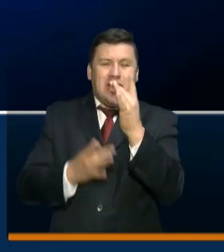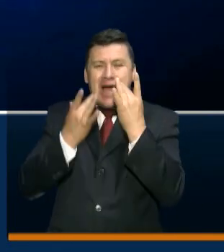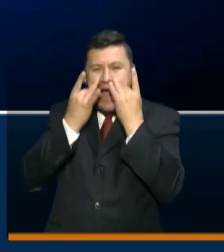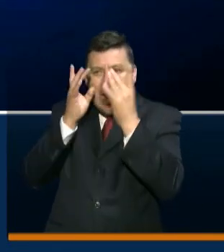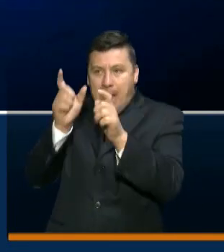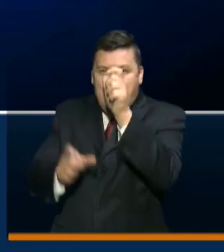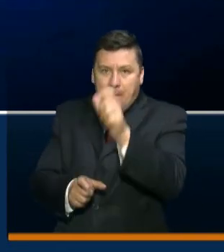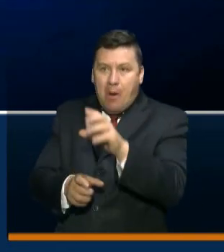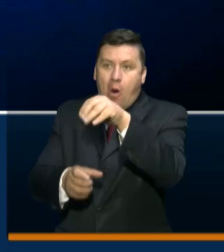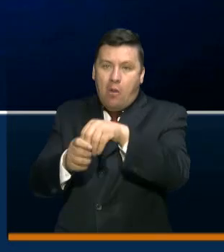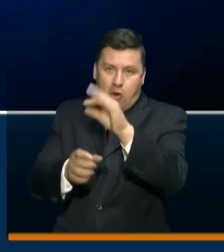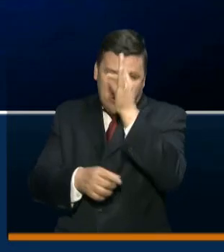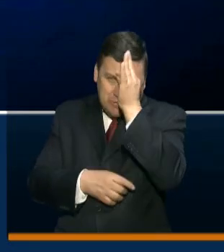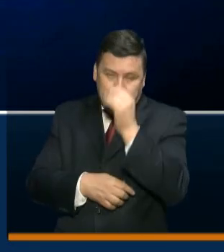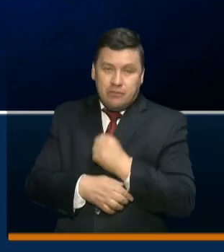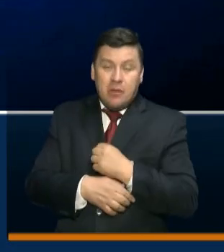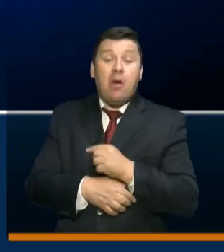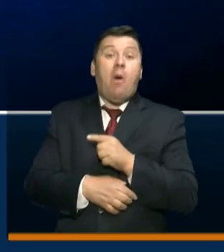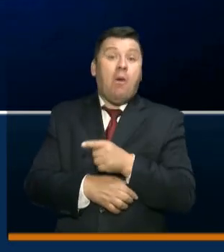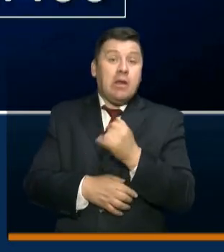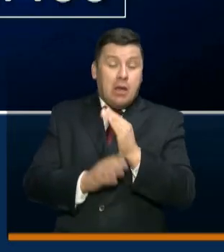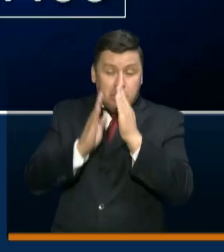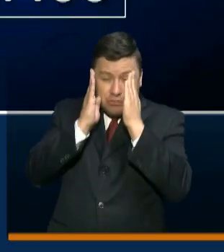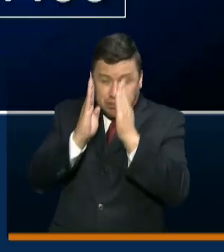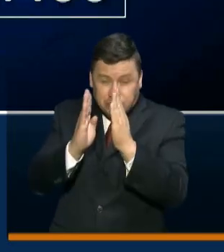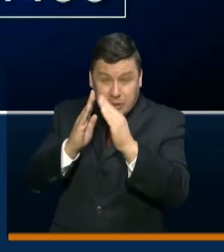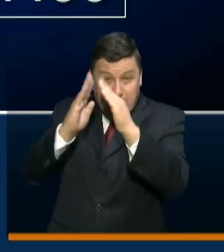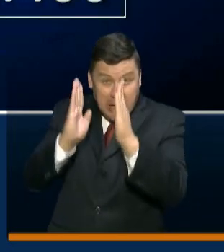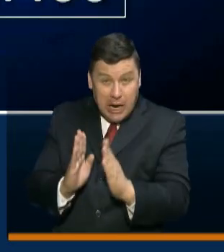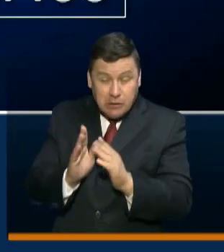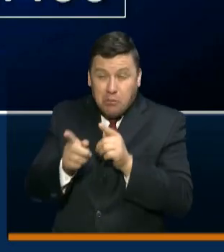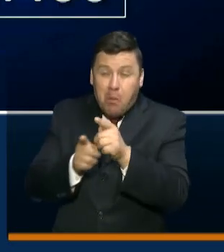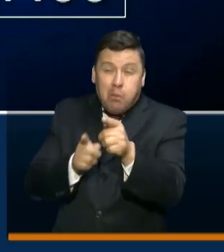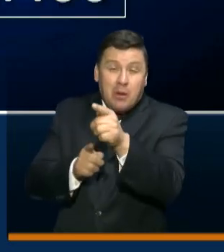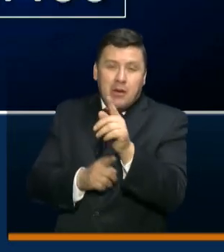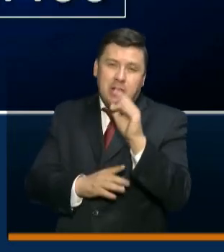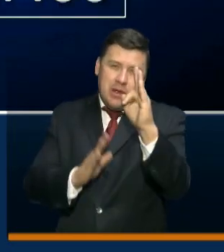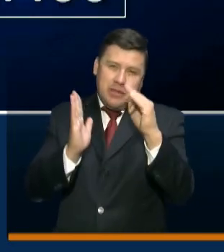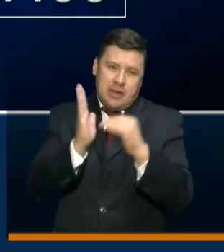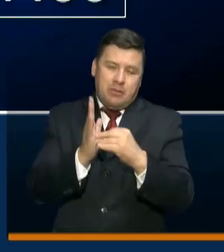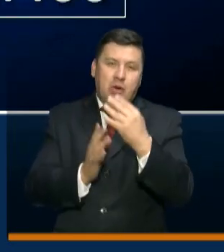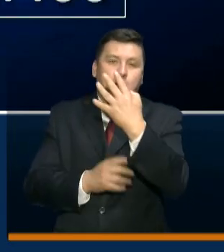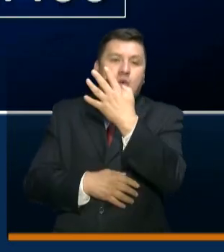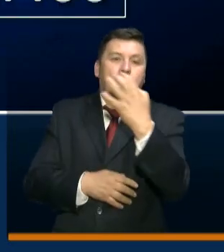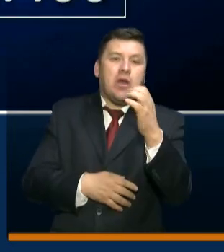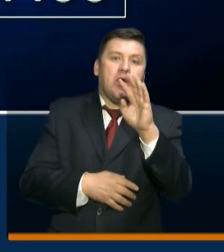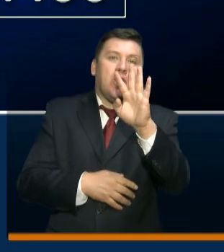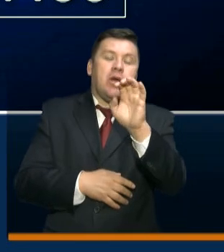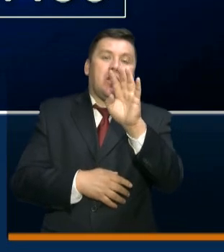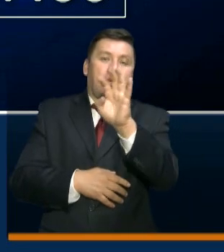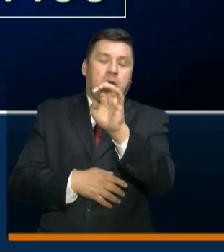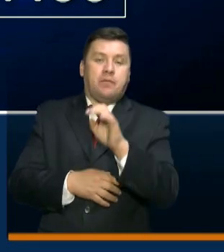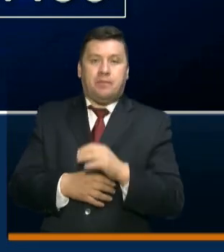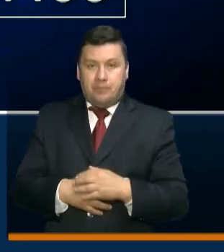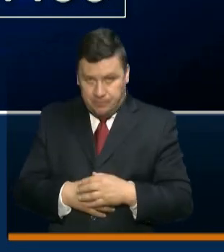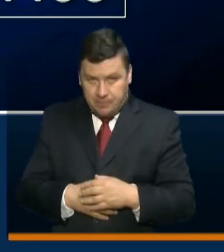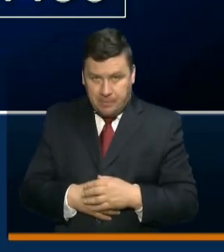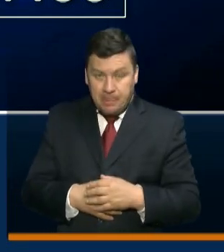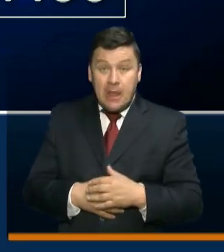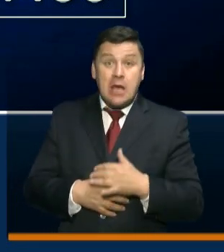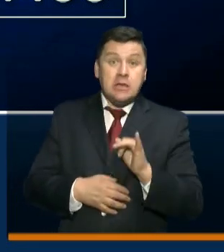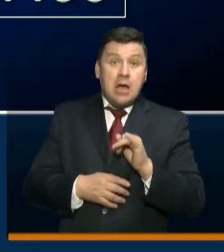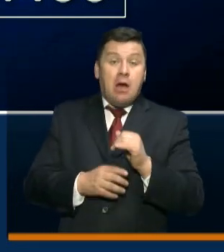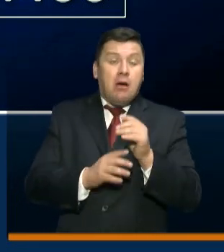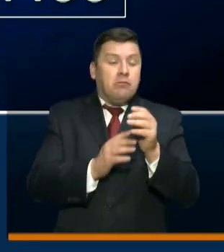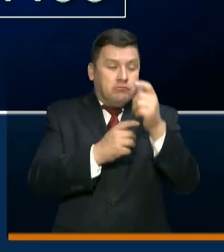cuidado intensivo. Tenemos atendidos en casa 3,499 y se han